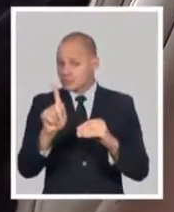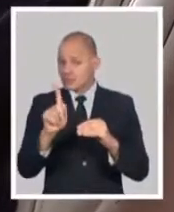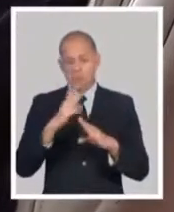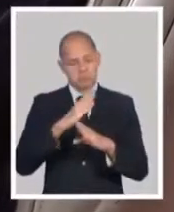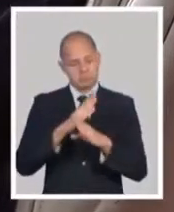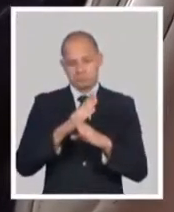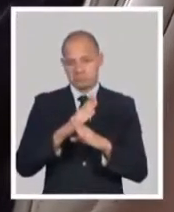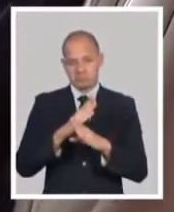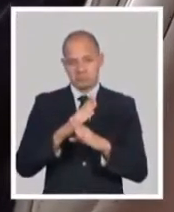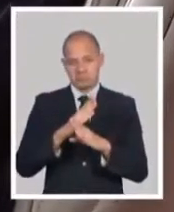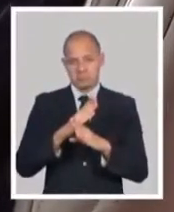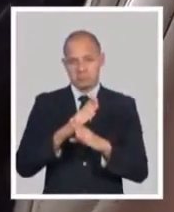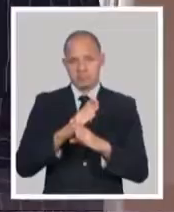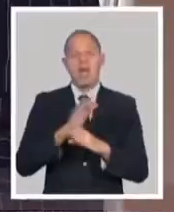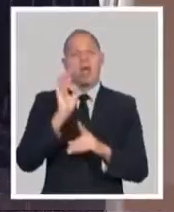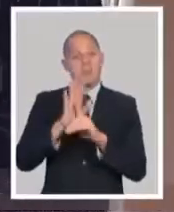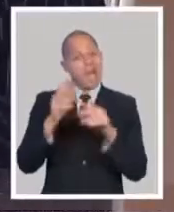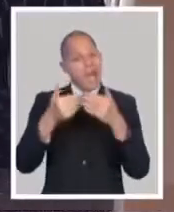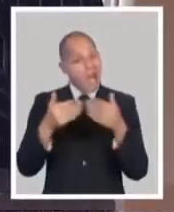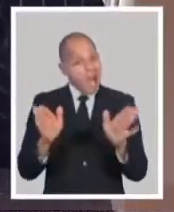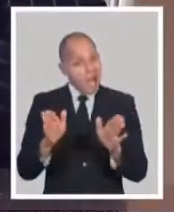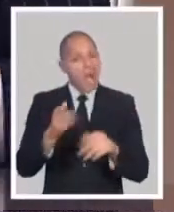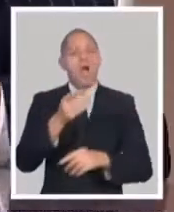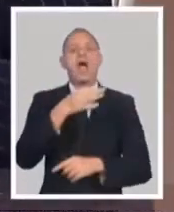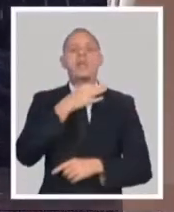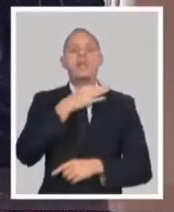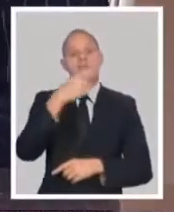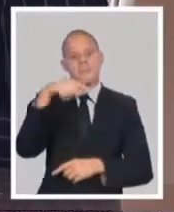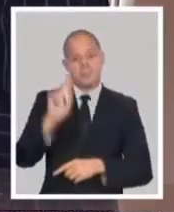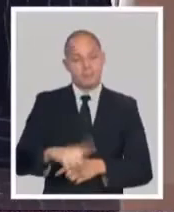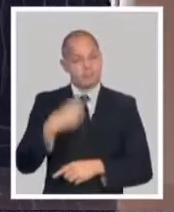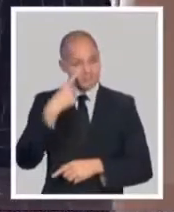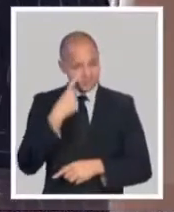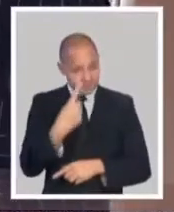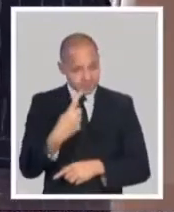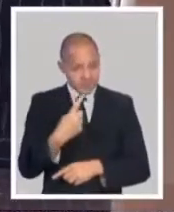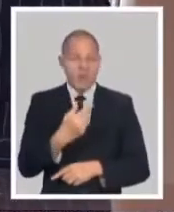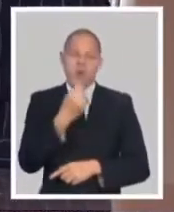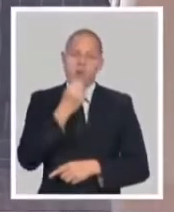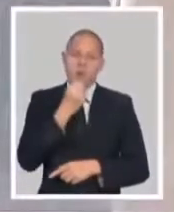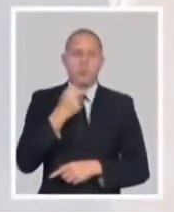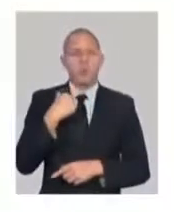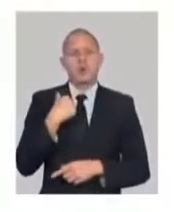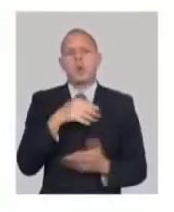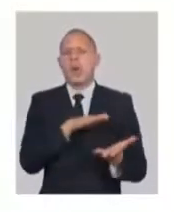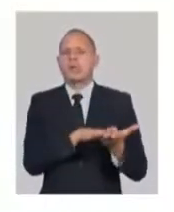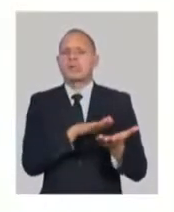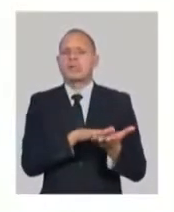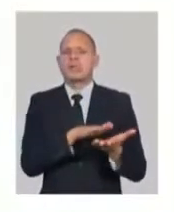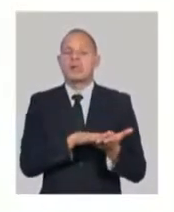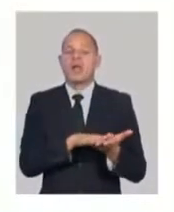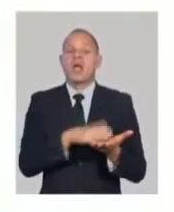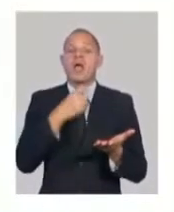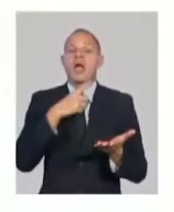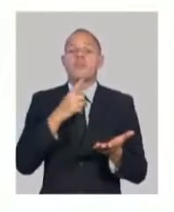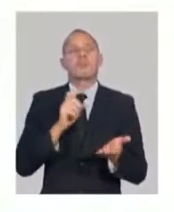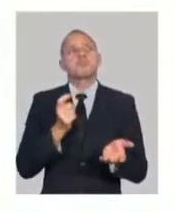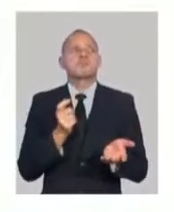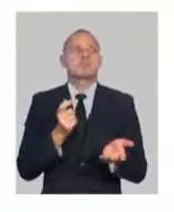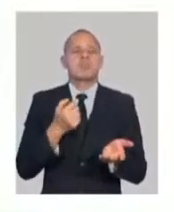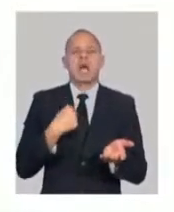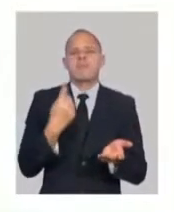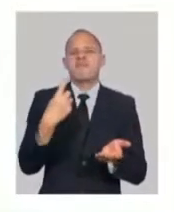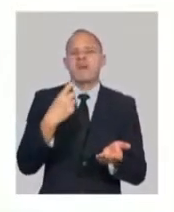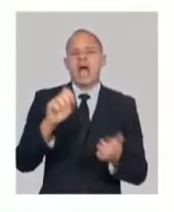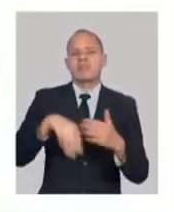efectivo... Lo alertamos en la mesa redonde, además será informado por todos los canales que estamos poniendo, pero